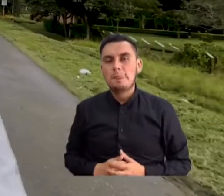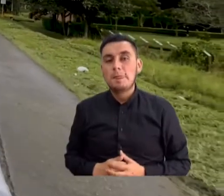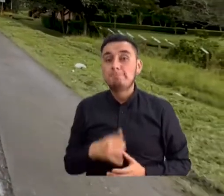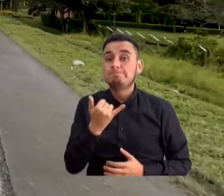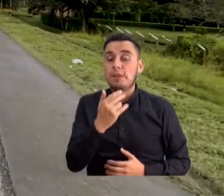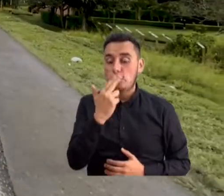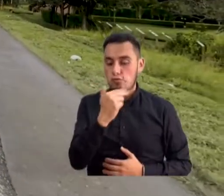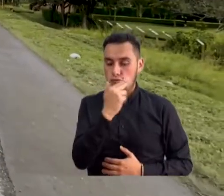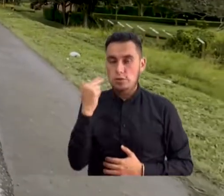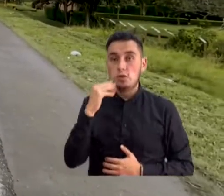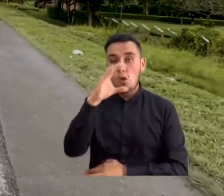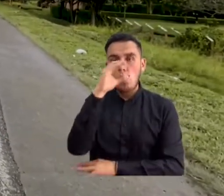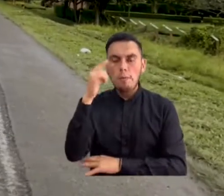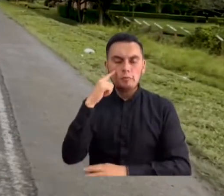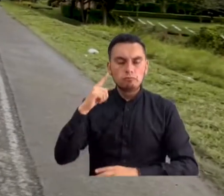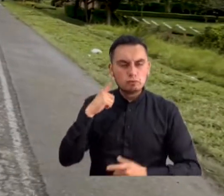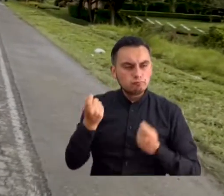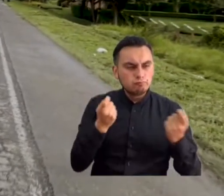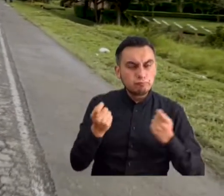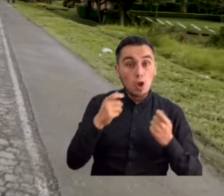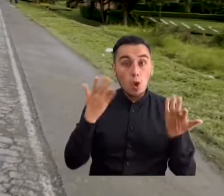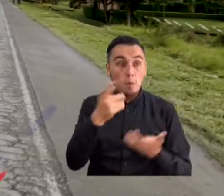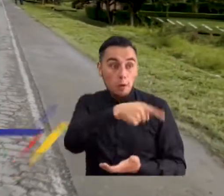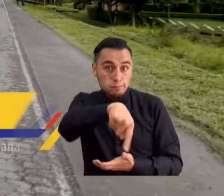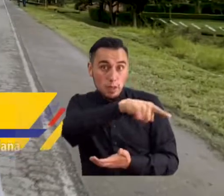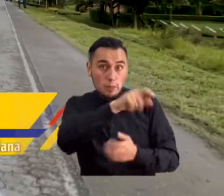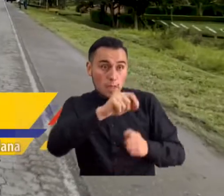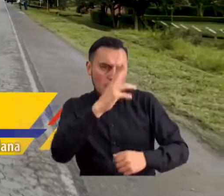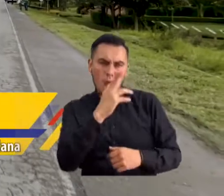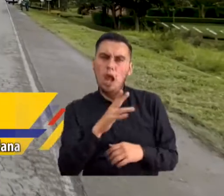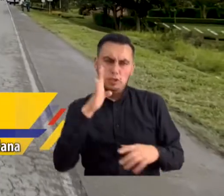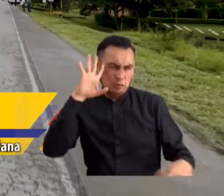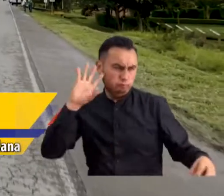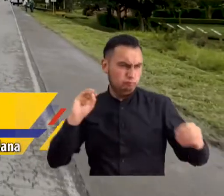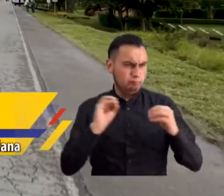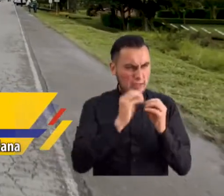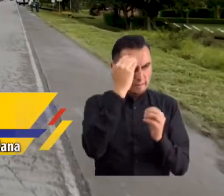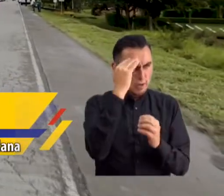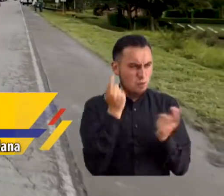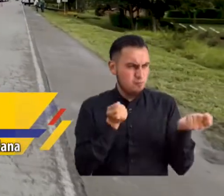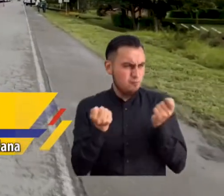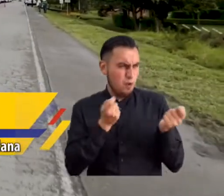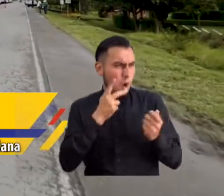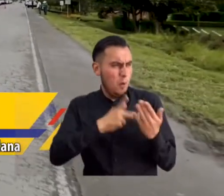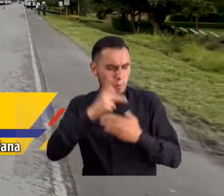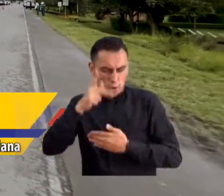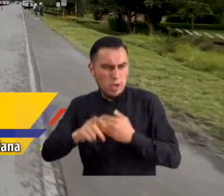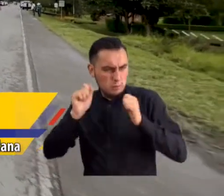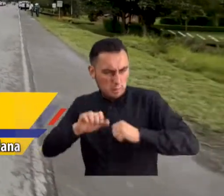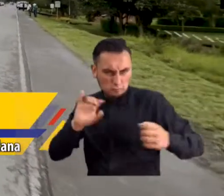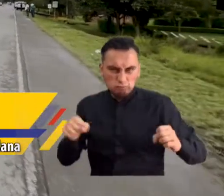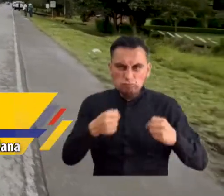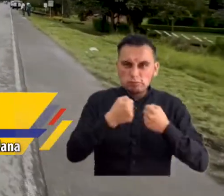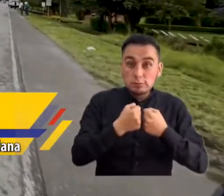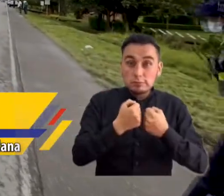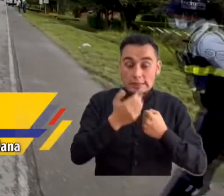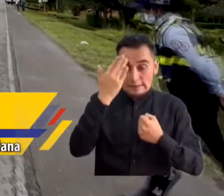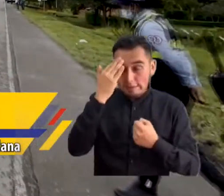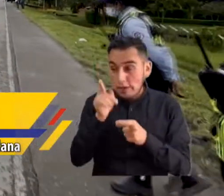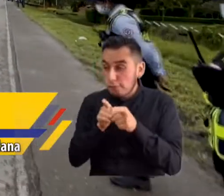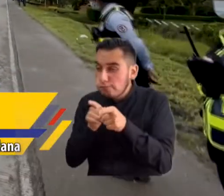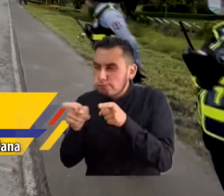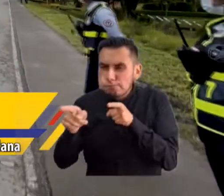acompañó a la ciudadanía, generó los encuentros necesarios para que la gente se pusiera de acuerdo acá en este proyecto con los actores necesarios